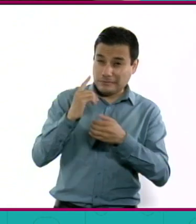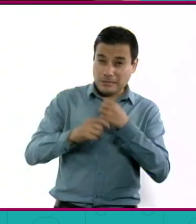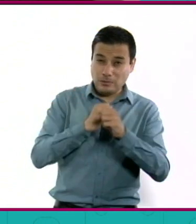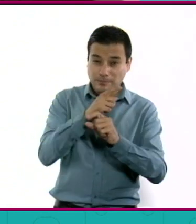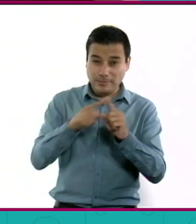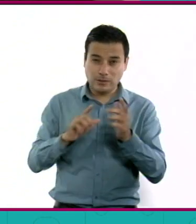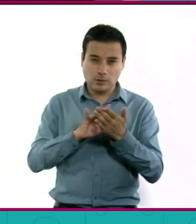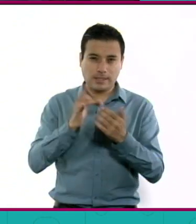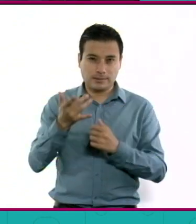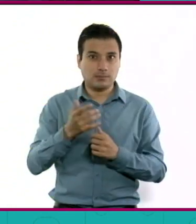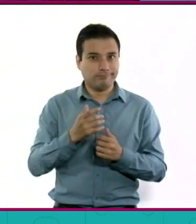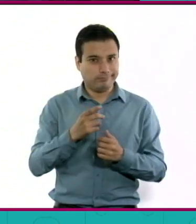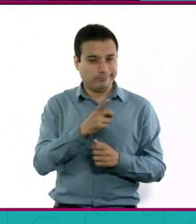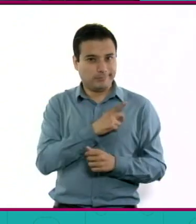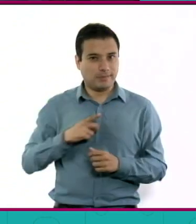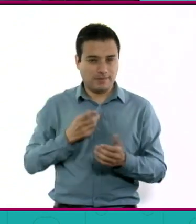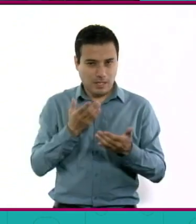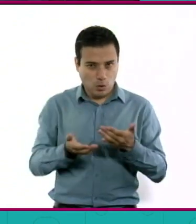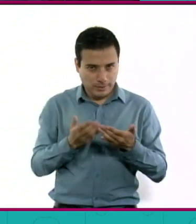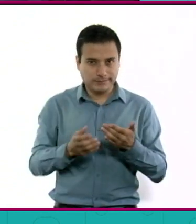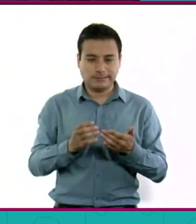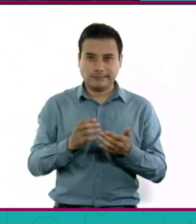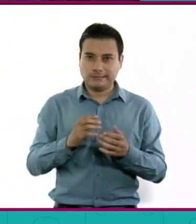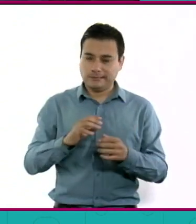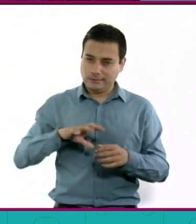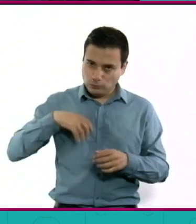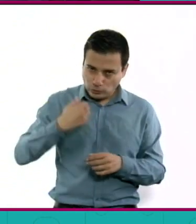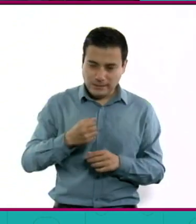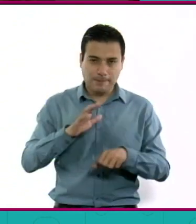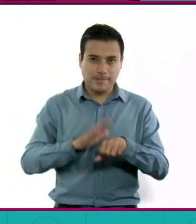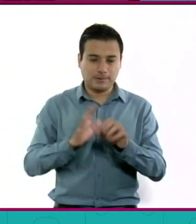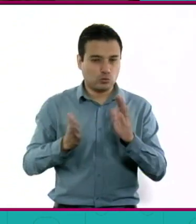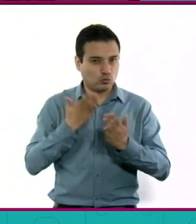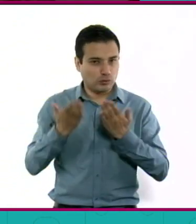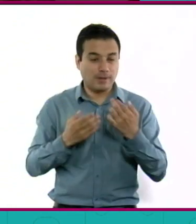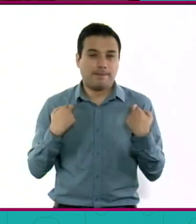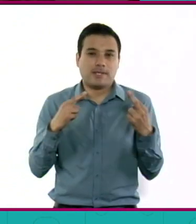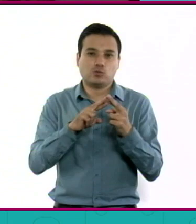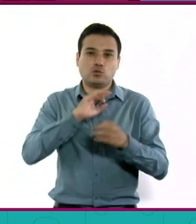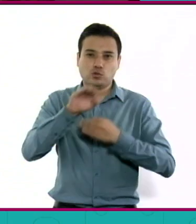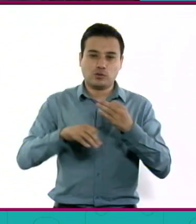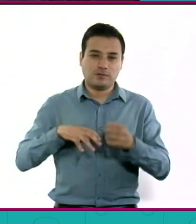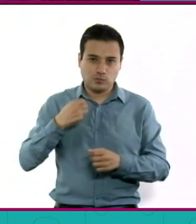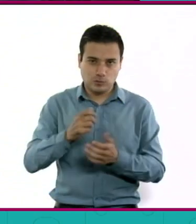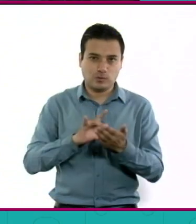más duro la chamba y a los maestros y maestras todo su gran esfuerzo, gracias.